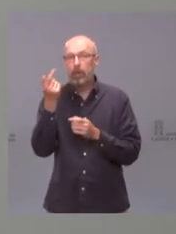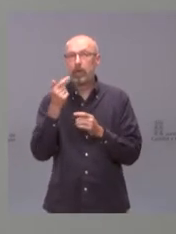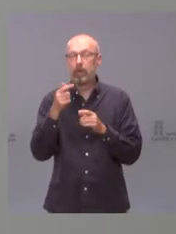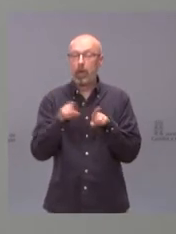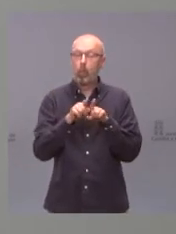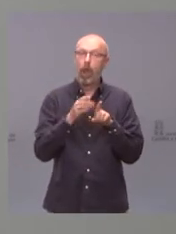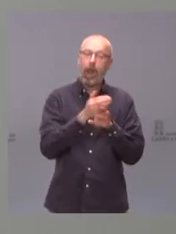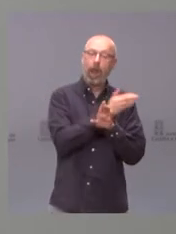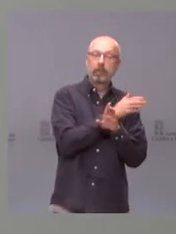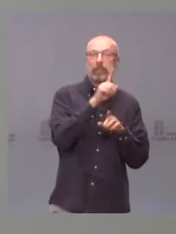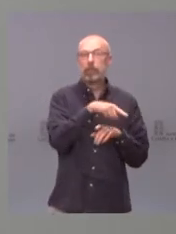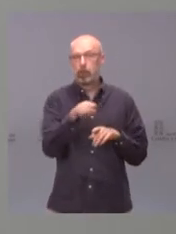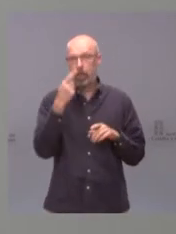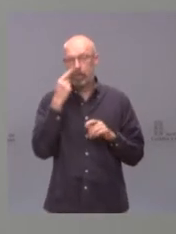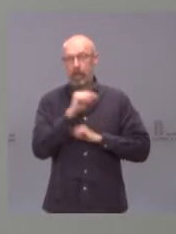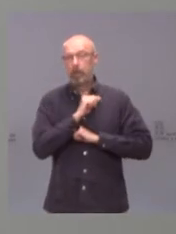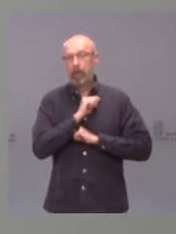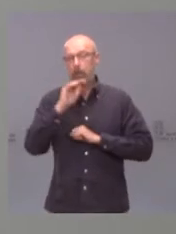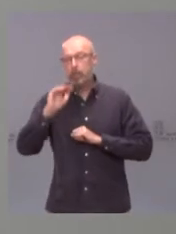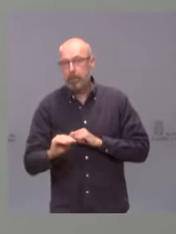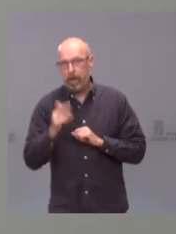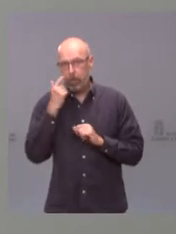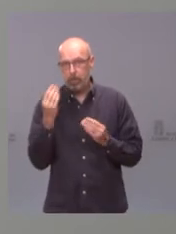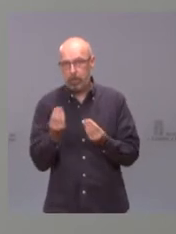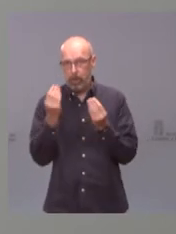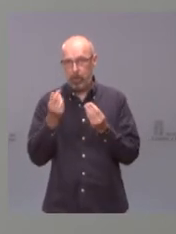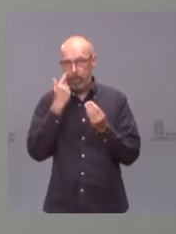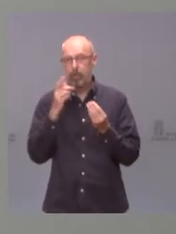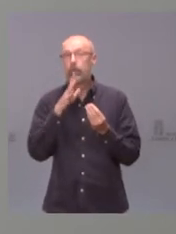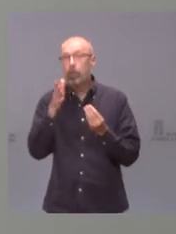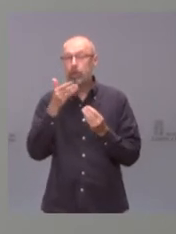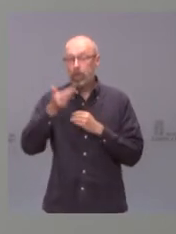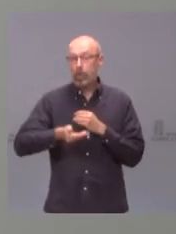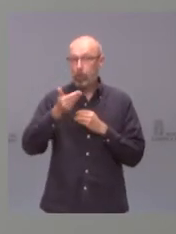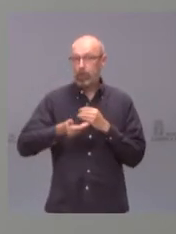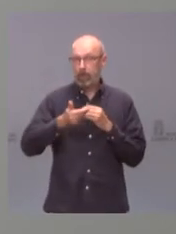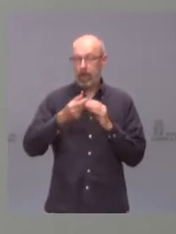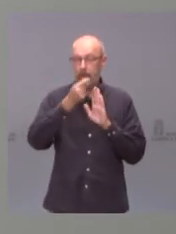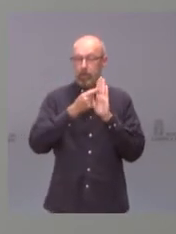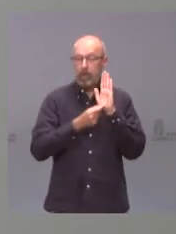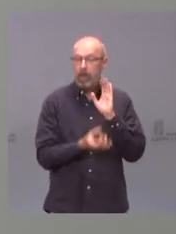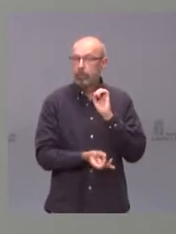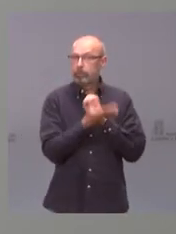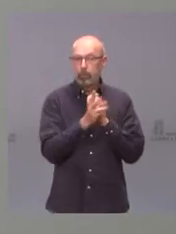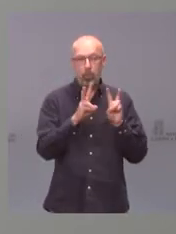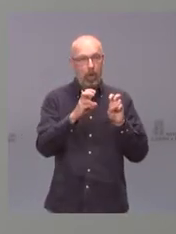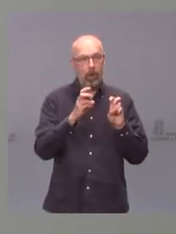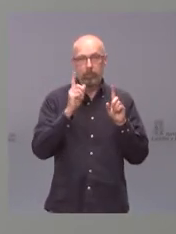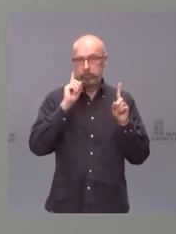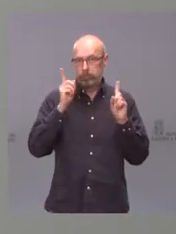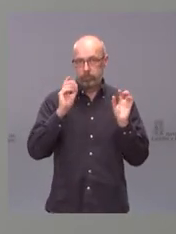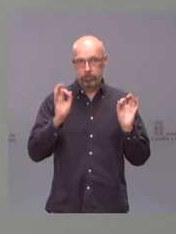deseamos que no sea así, por eso la importancia de establecer medidas preventivas. Hoy quiero